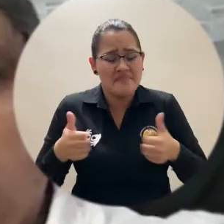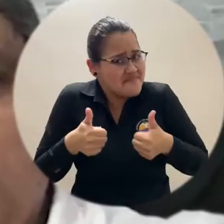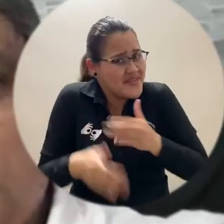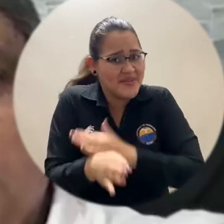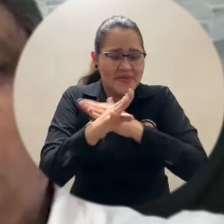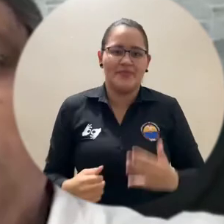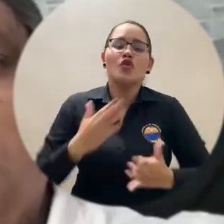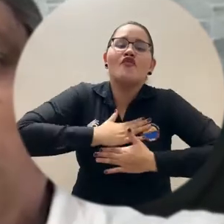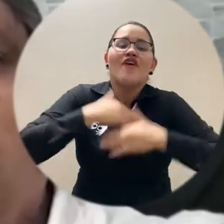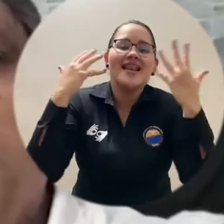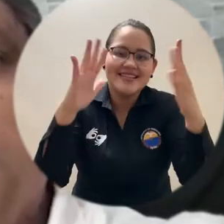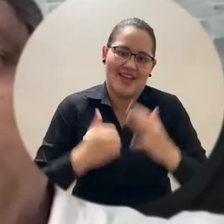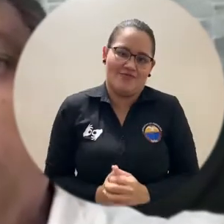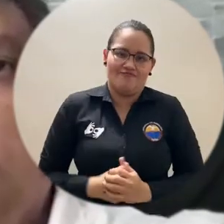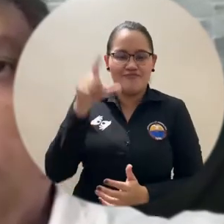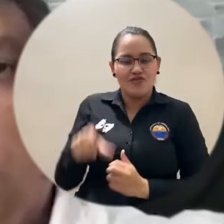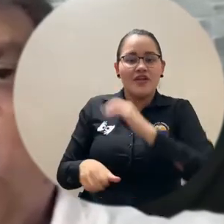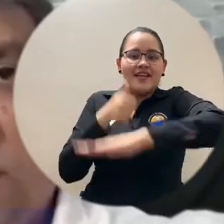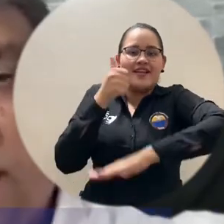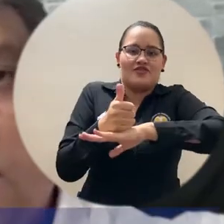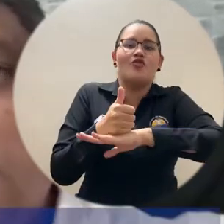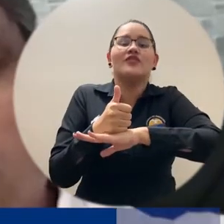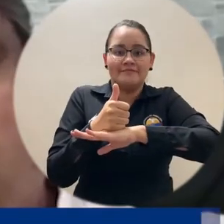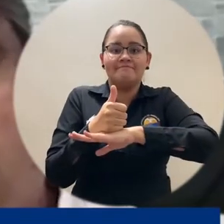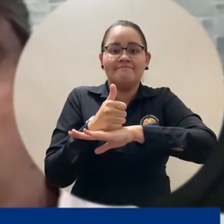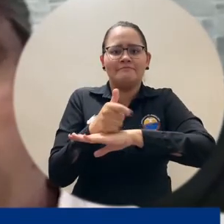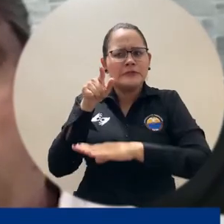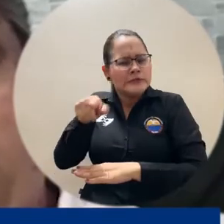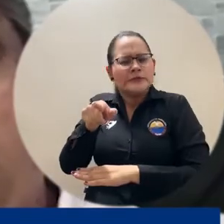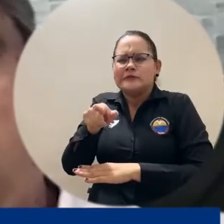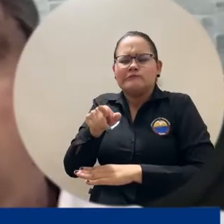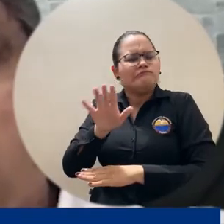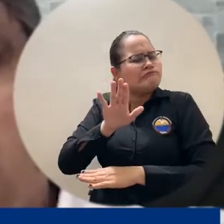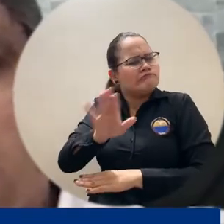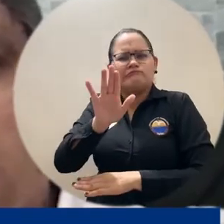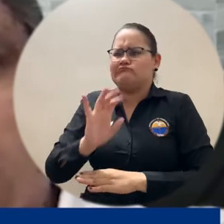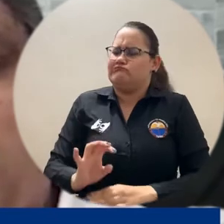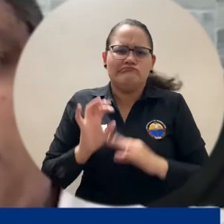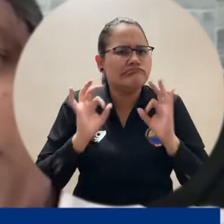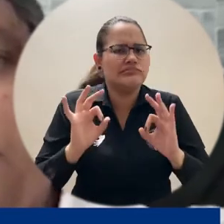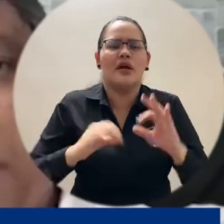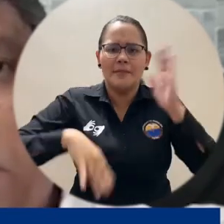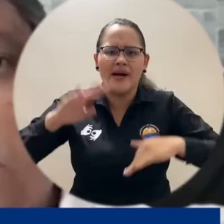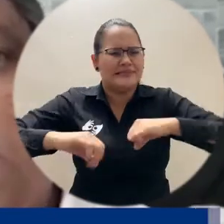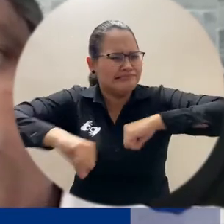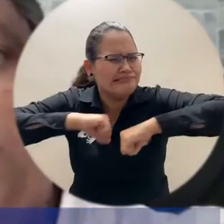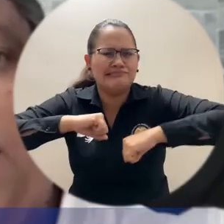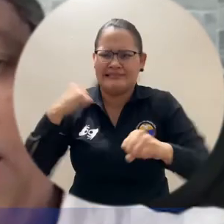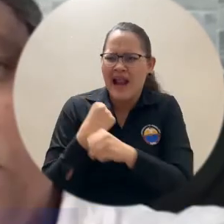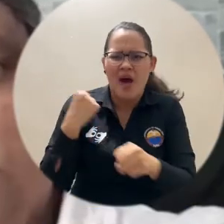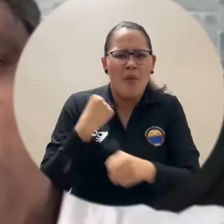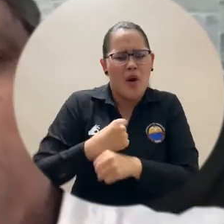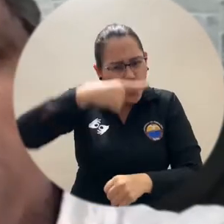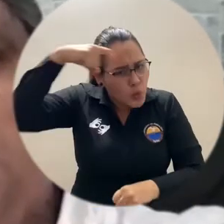Quiero felicitar a nombre de los docentes que represento al doctor Pablo Vera por este empeño y por